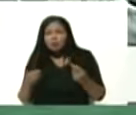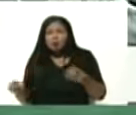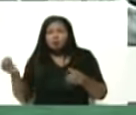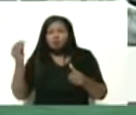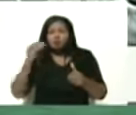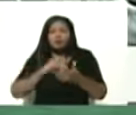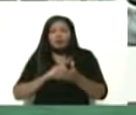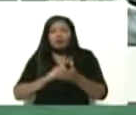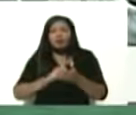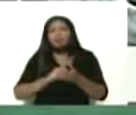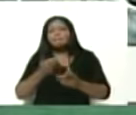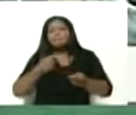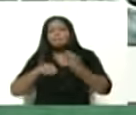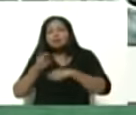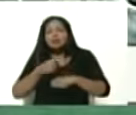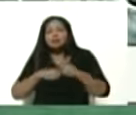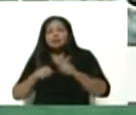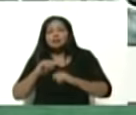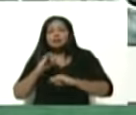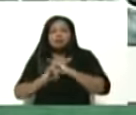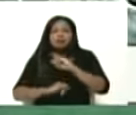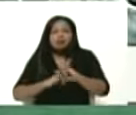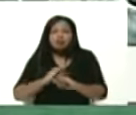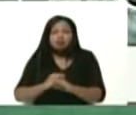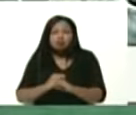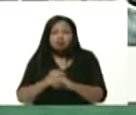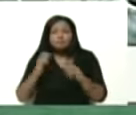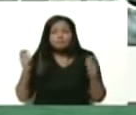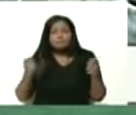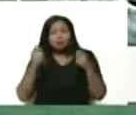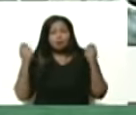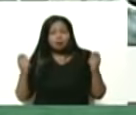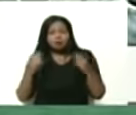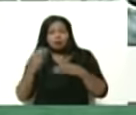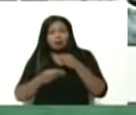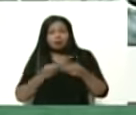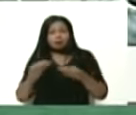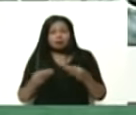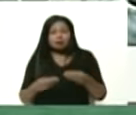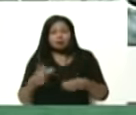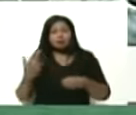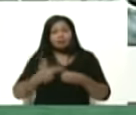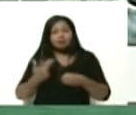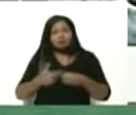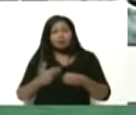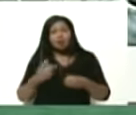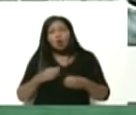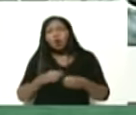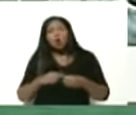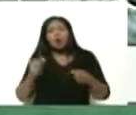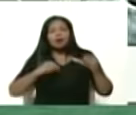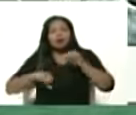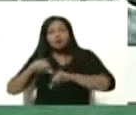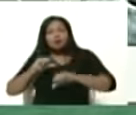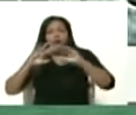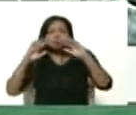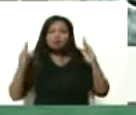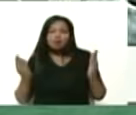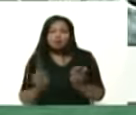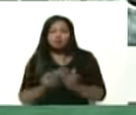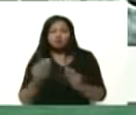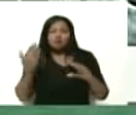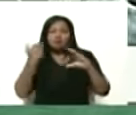el mercado internacional y provocarnos en la vanguardia de la petroquímica del mundo ese es nuestro